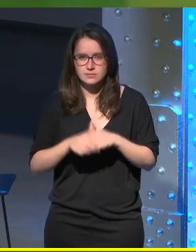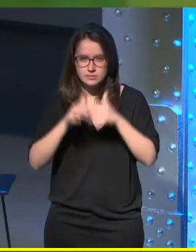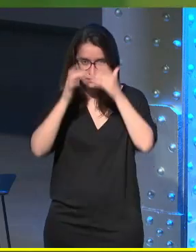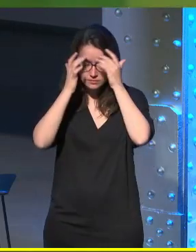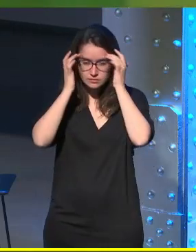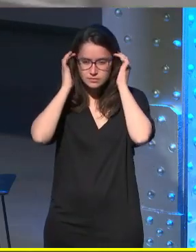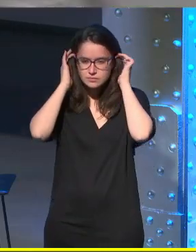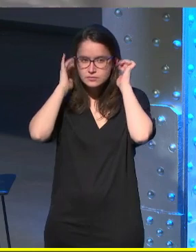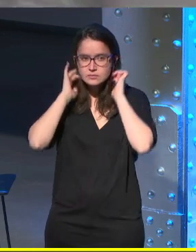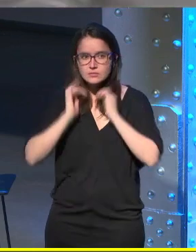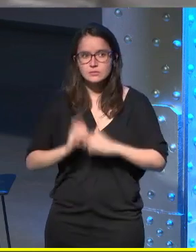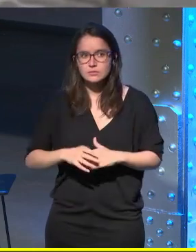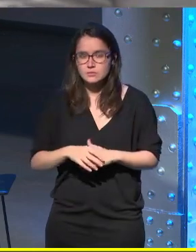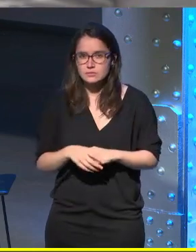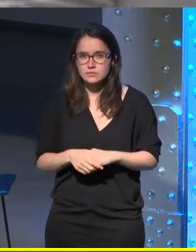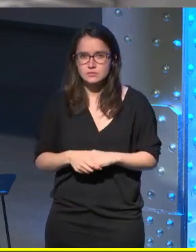Some inspiration please